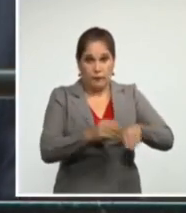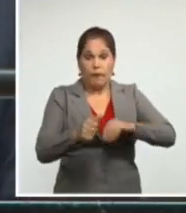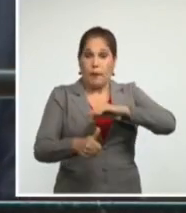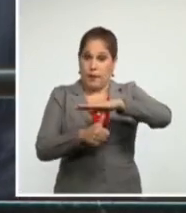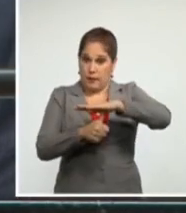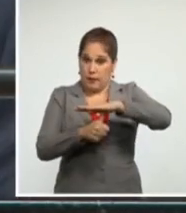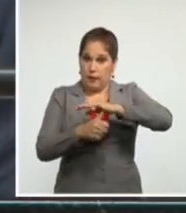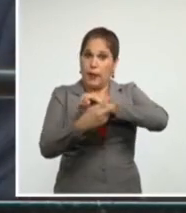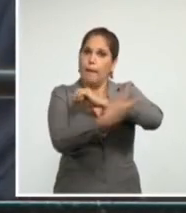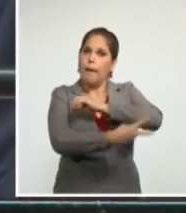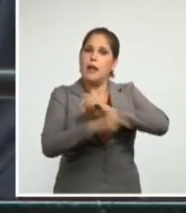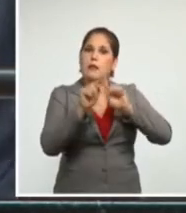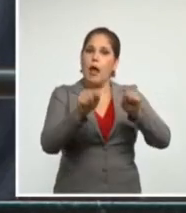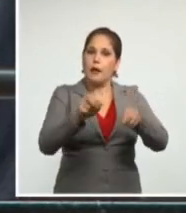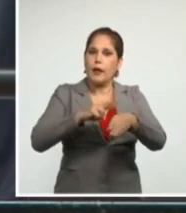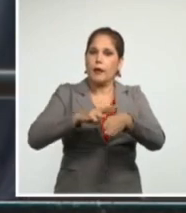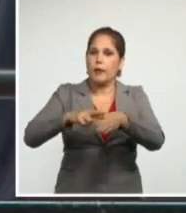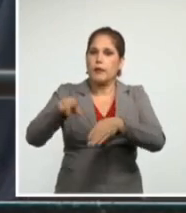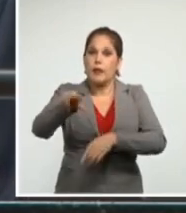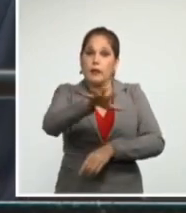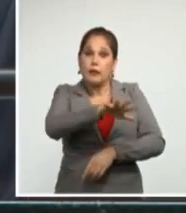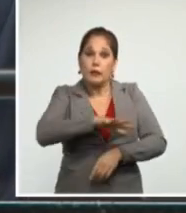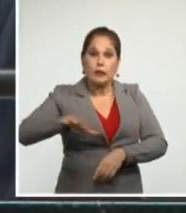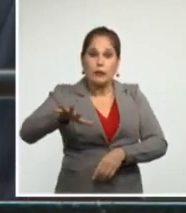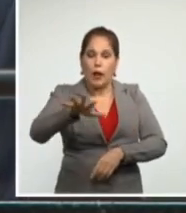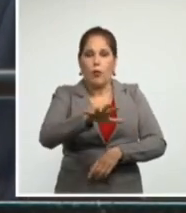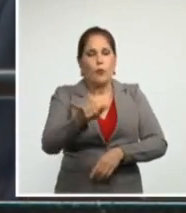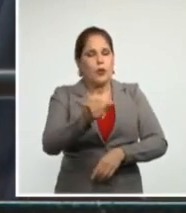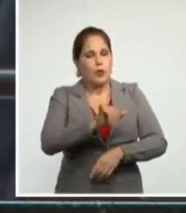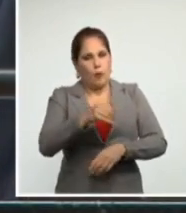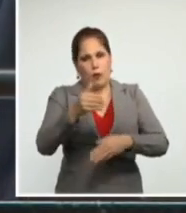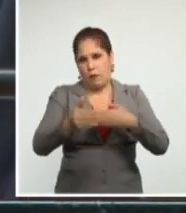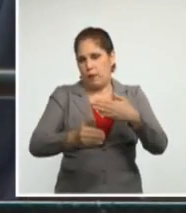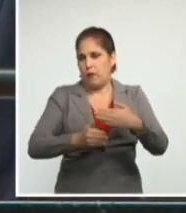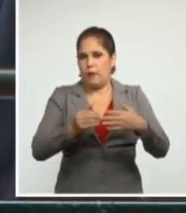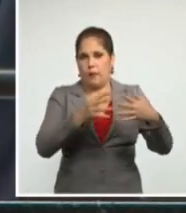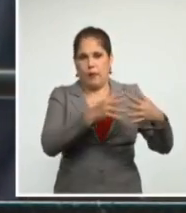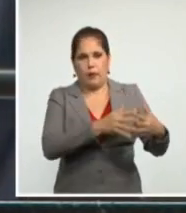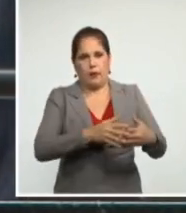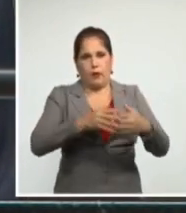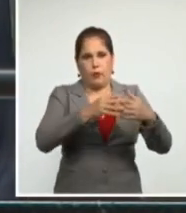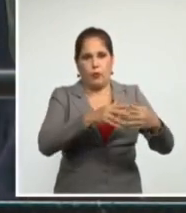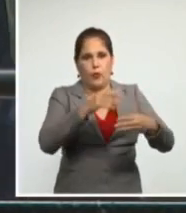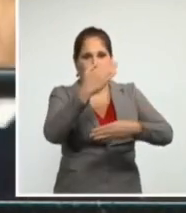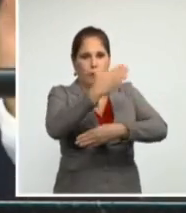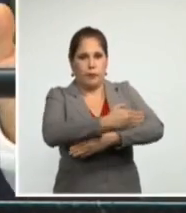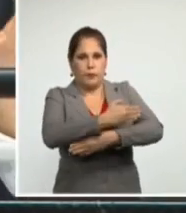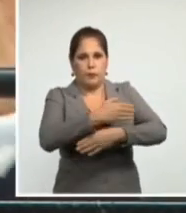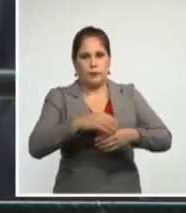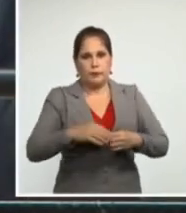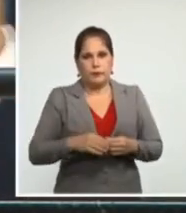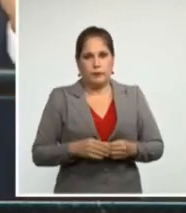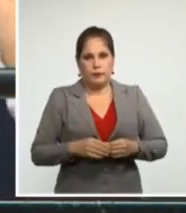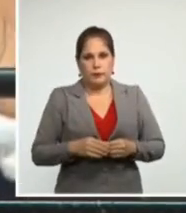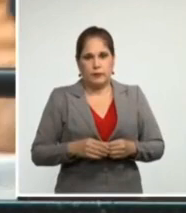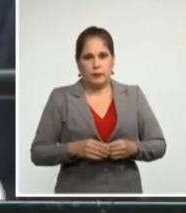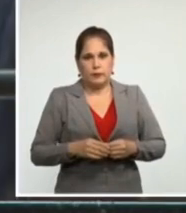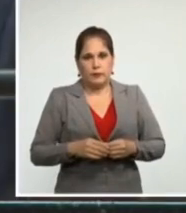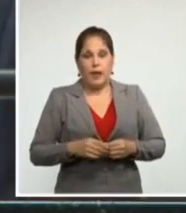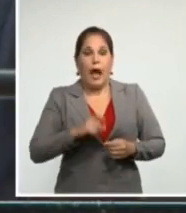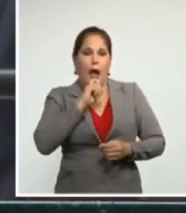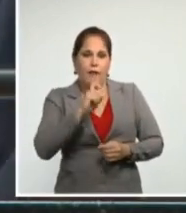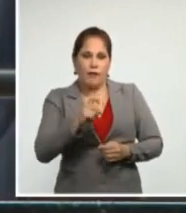víctimas del impacto extraterritorial del bloqueo que lesiona su